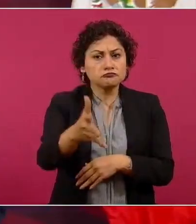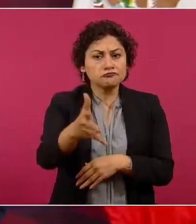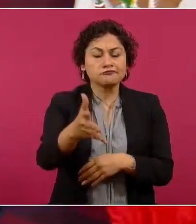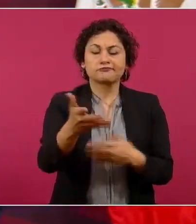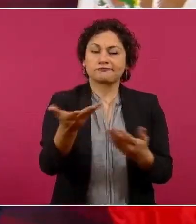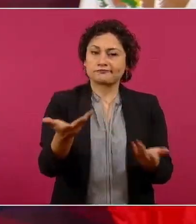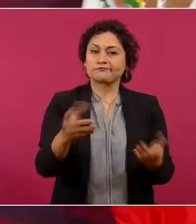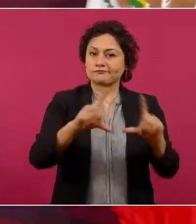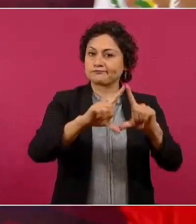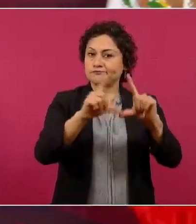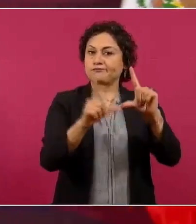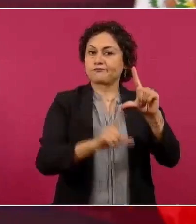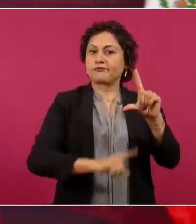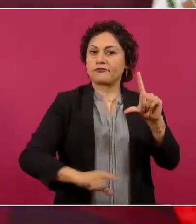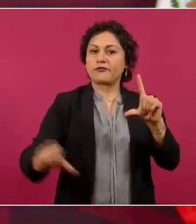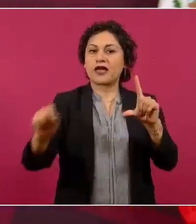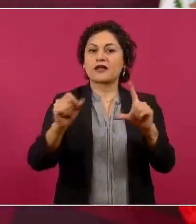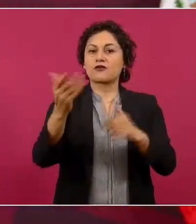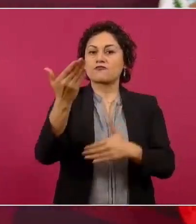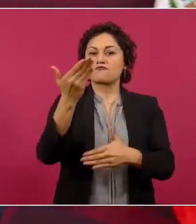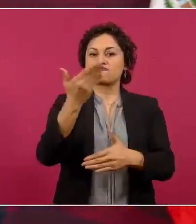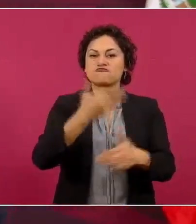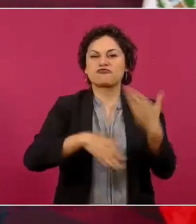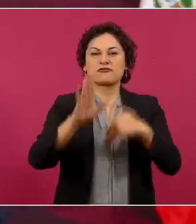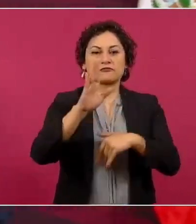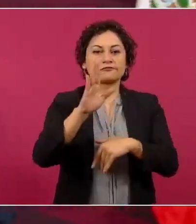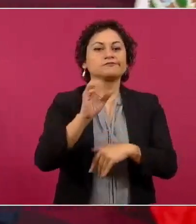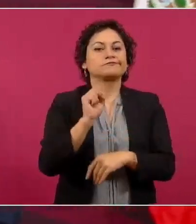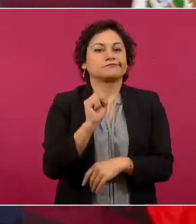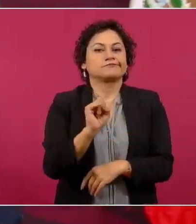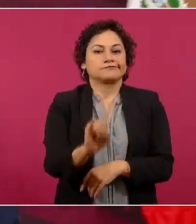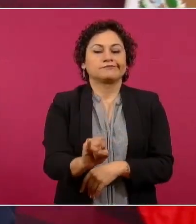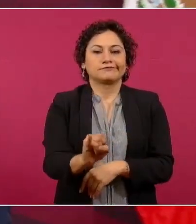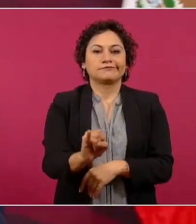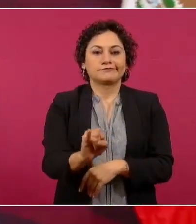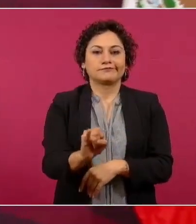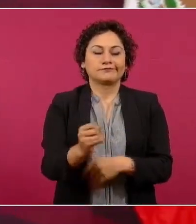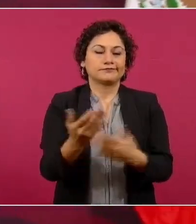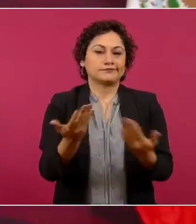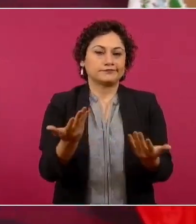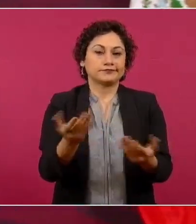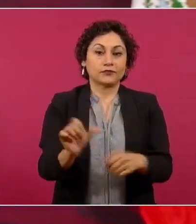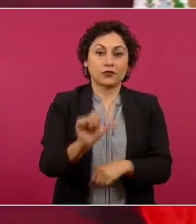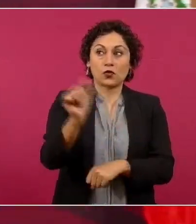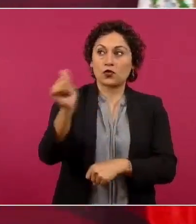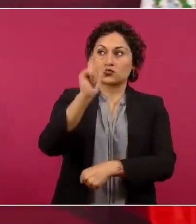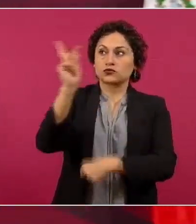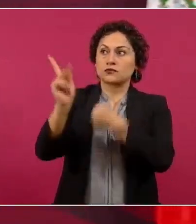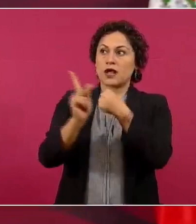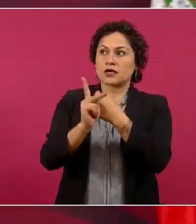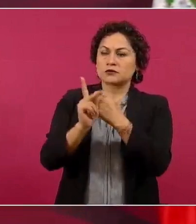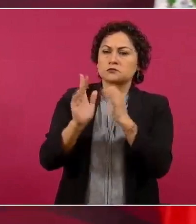a crecer mucho más que otros países.